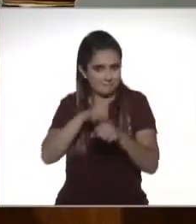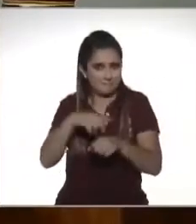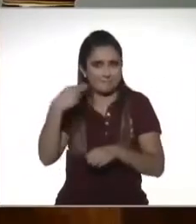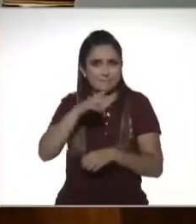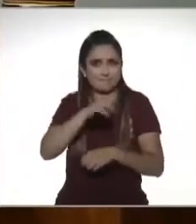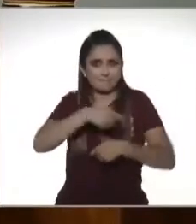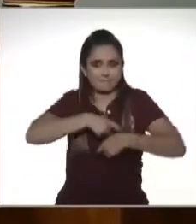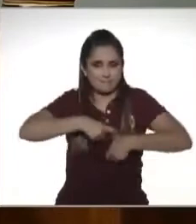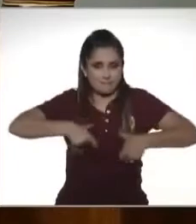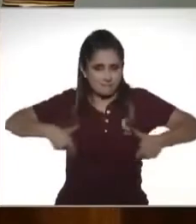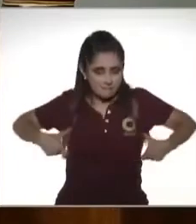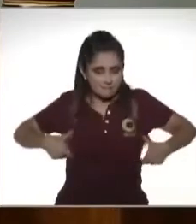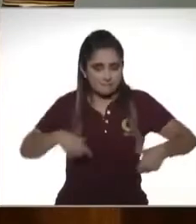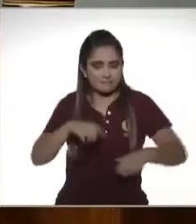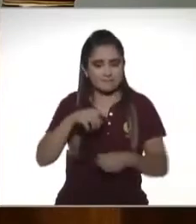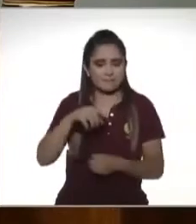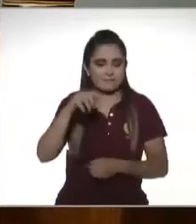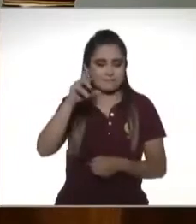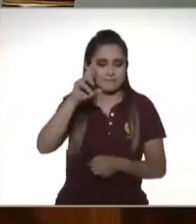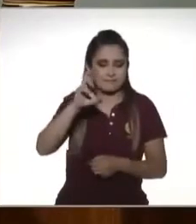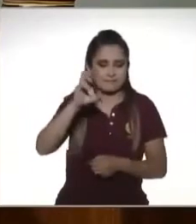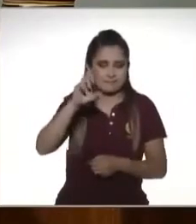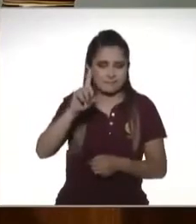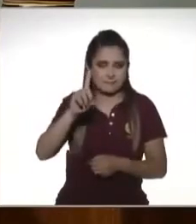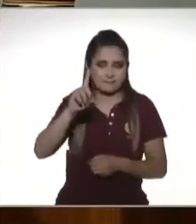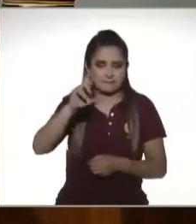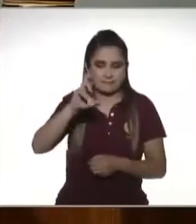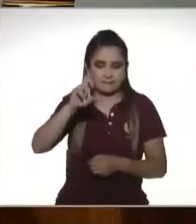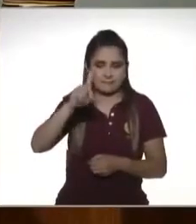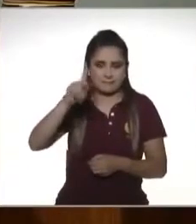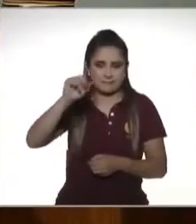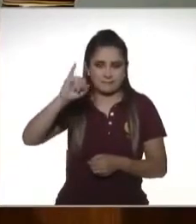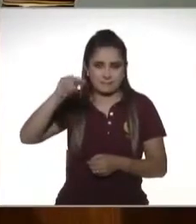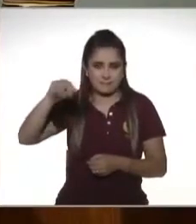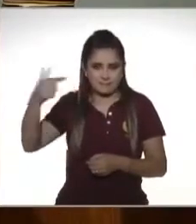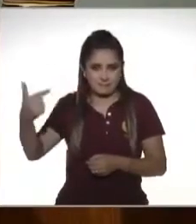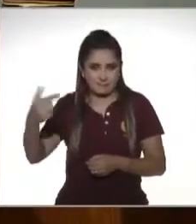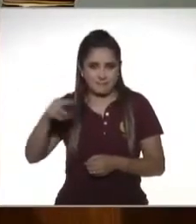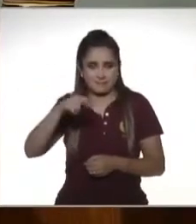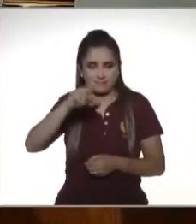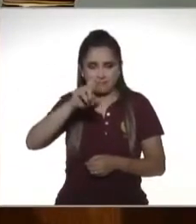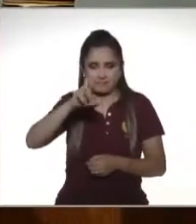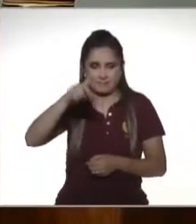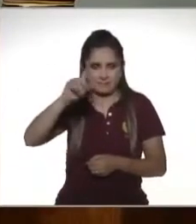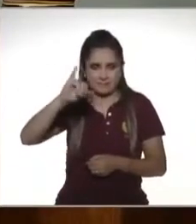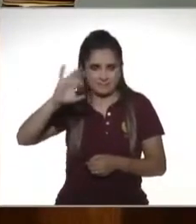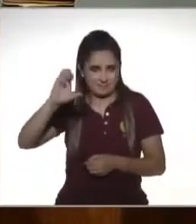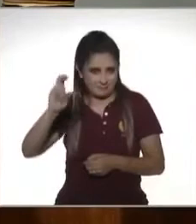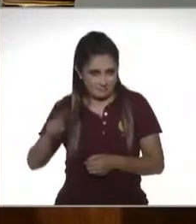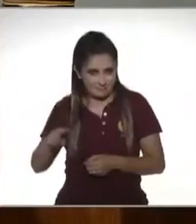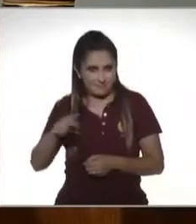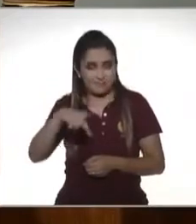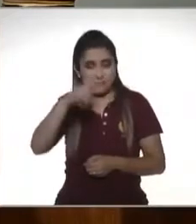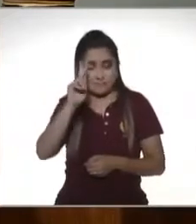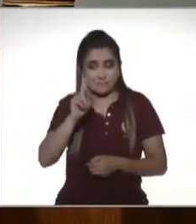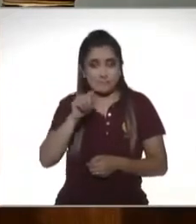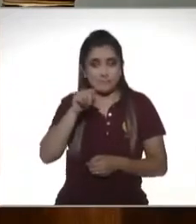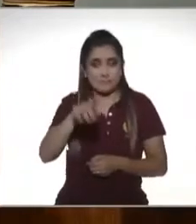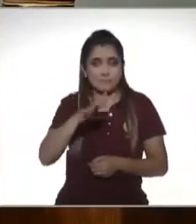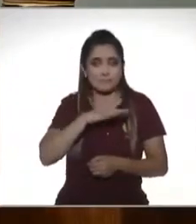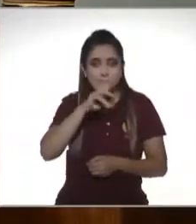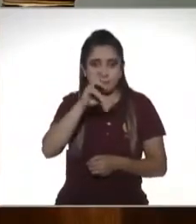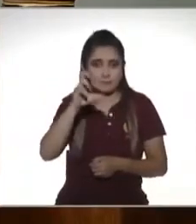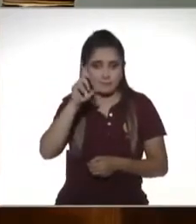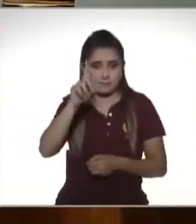bikini redkiem impache si redkiem debería ser requiem pero tiene el red porque un